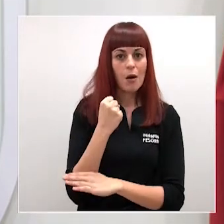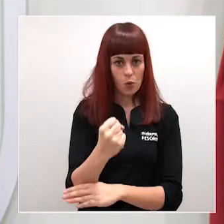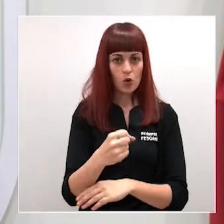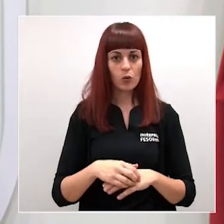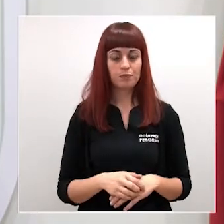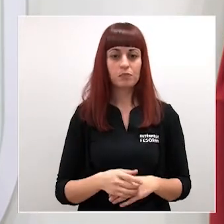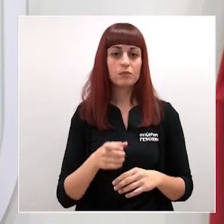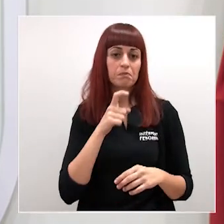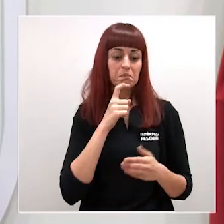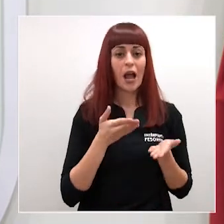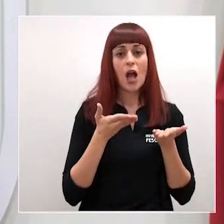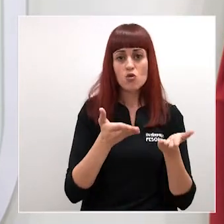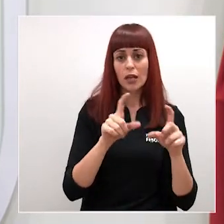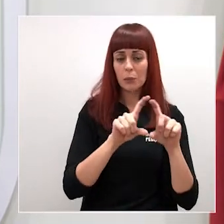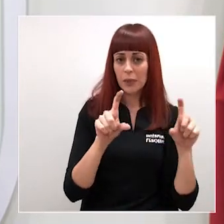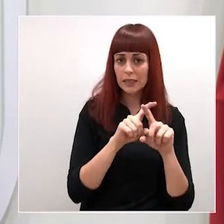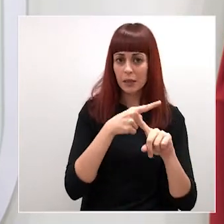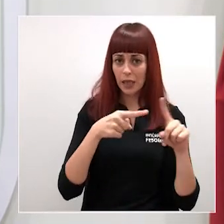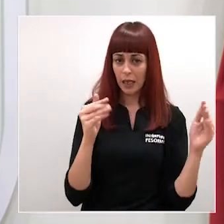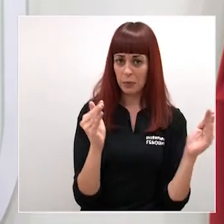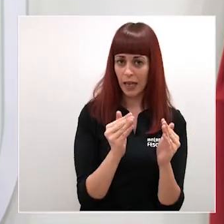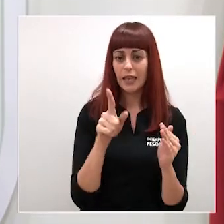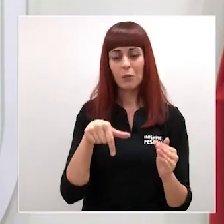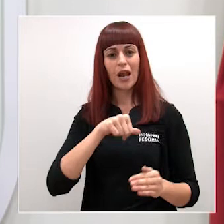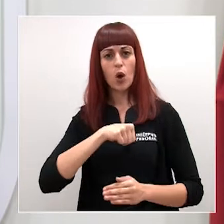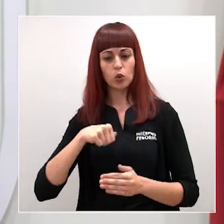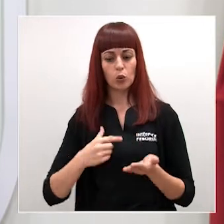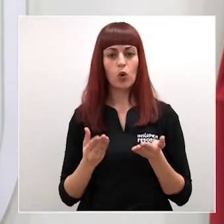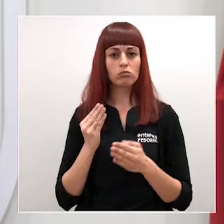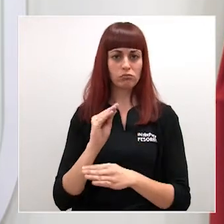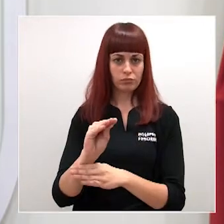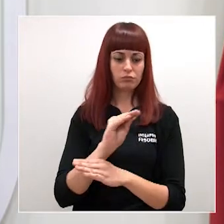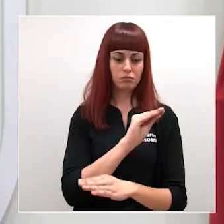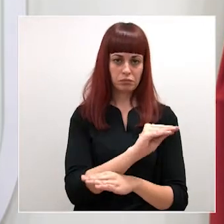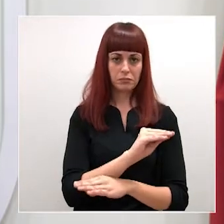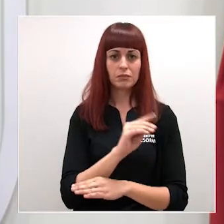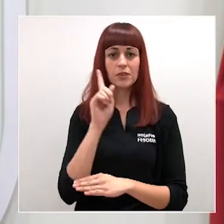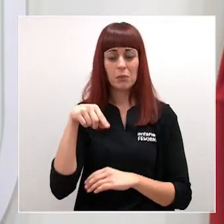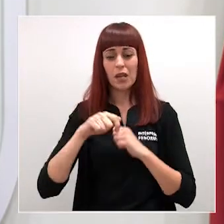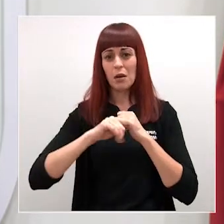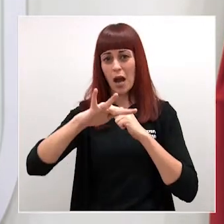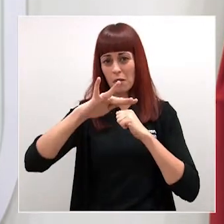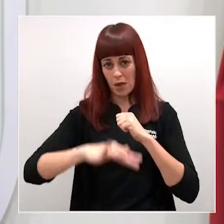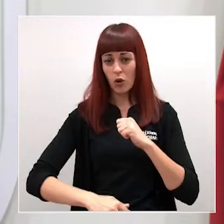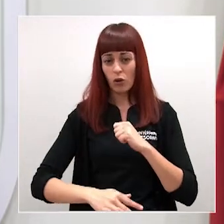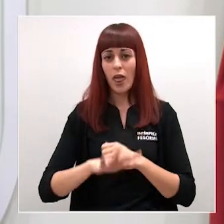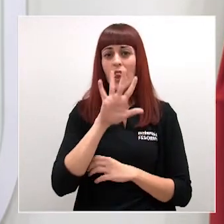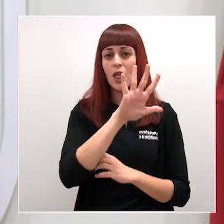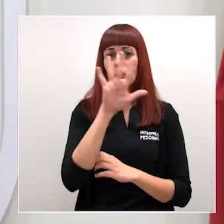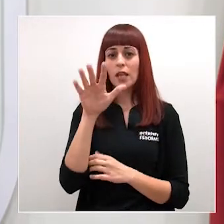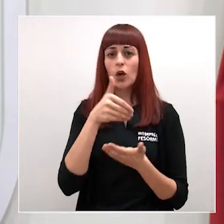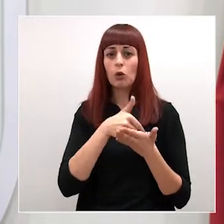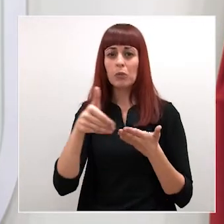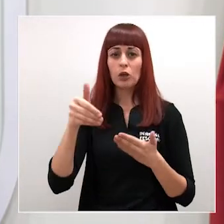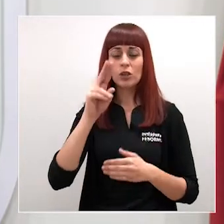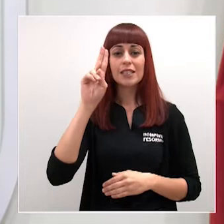de ayuda a las empresas, a las pymes y a los autónomos. Por otro lado, el mar menor, con 55 millones de euros,